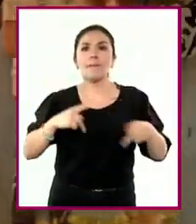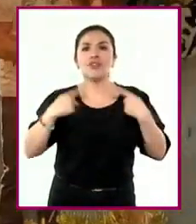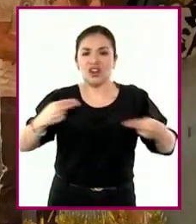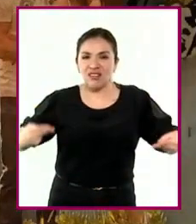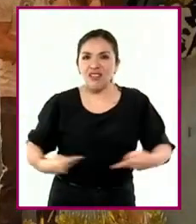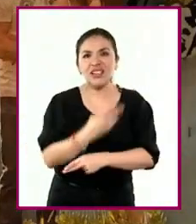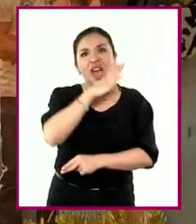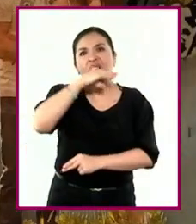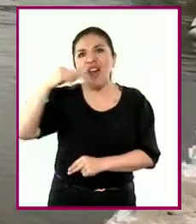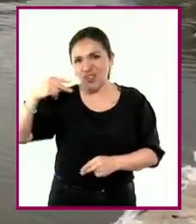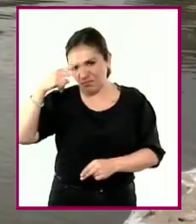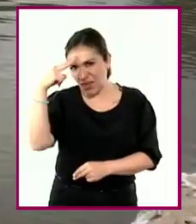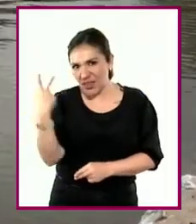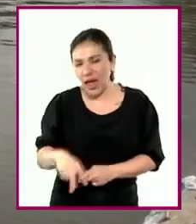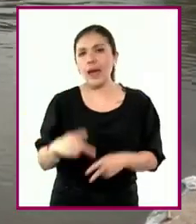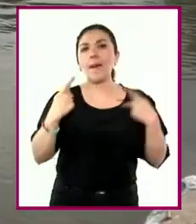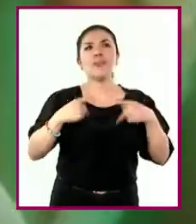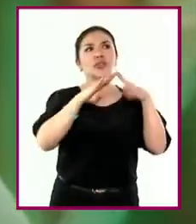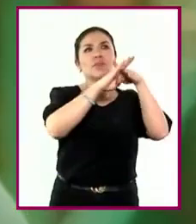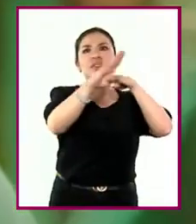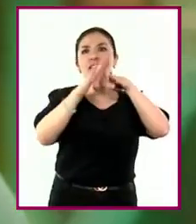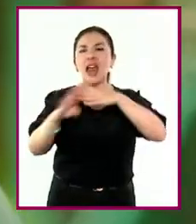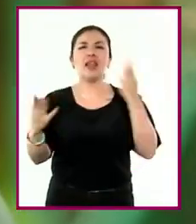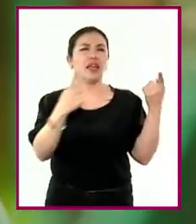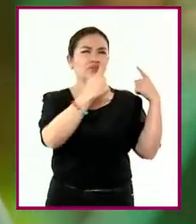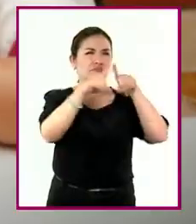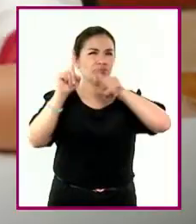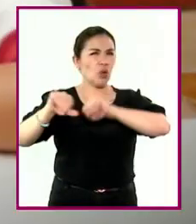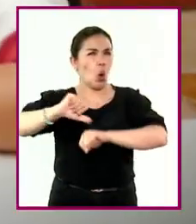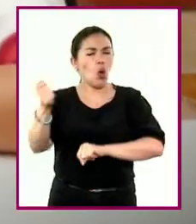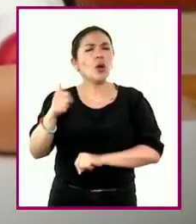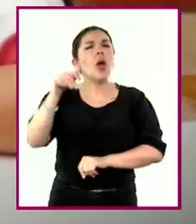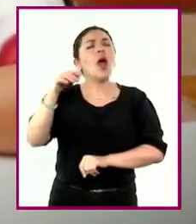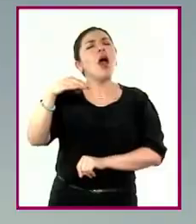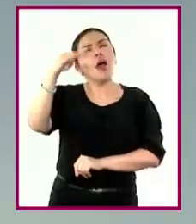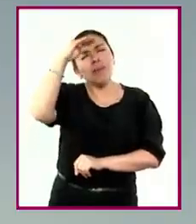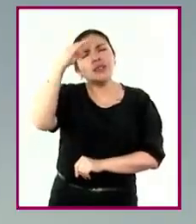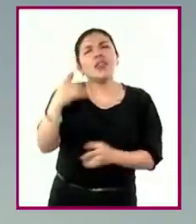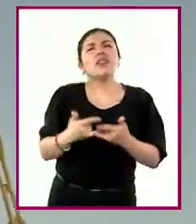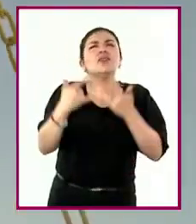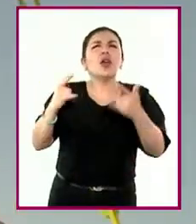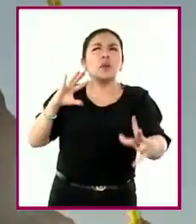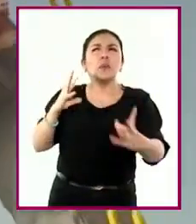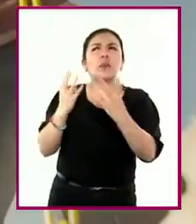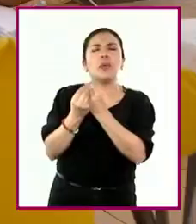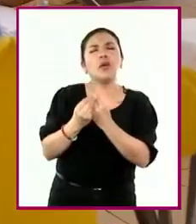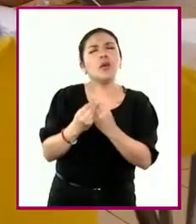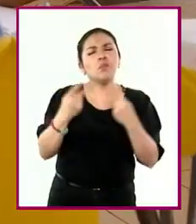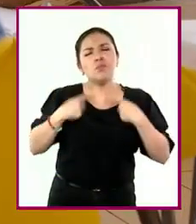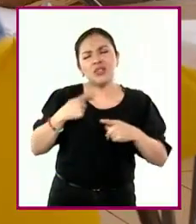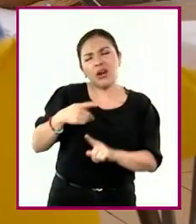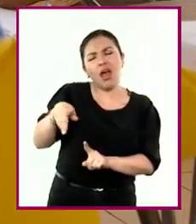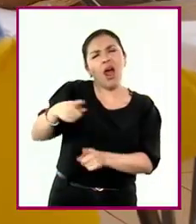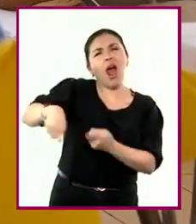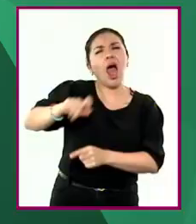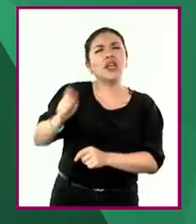afromexicana, los migrantes, entre otros sectores no visibilizados en la historia nacional, lo